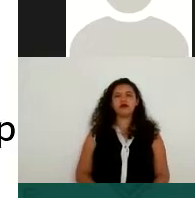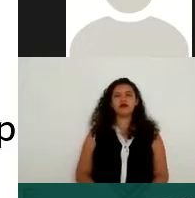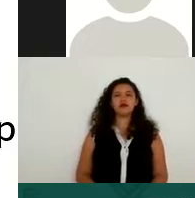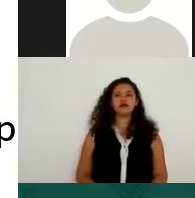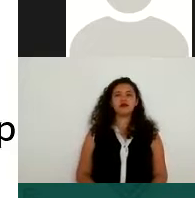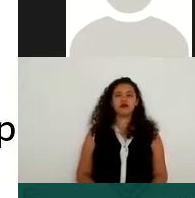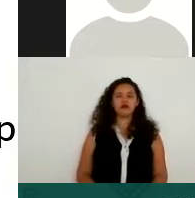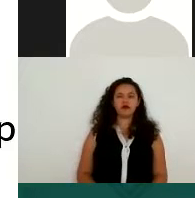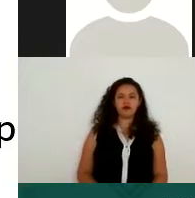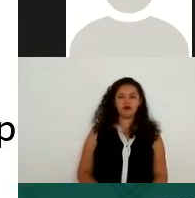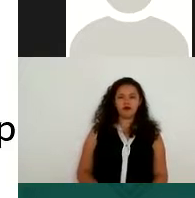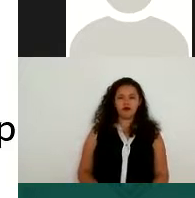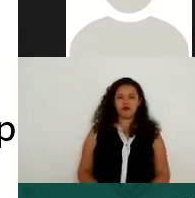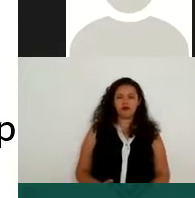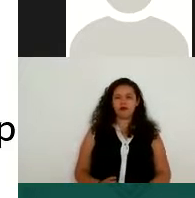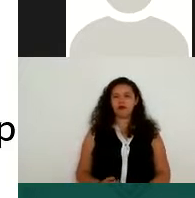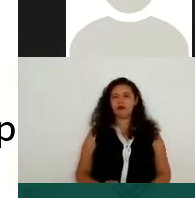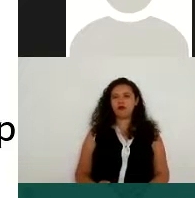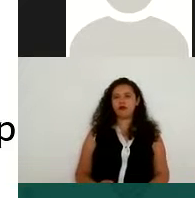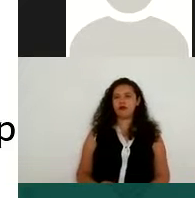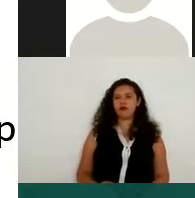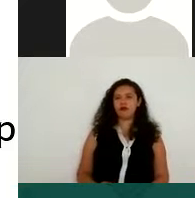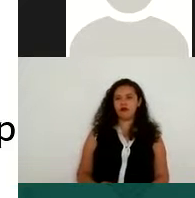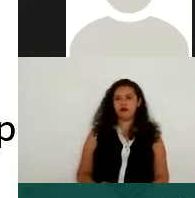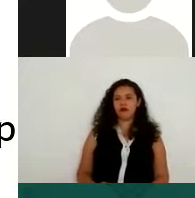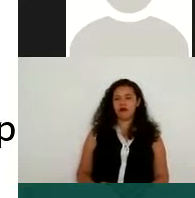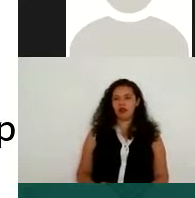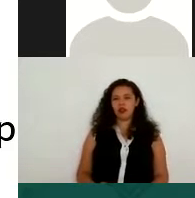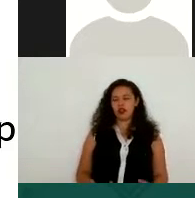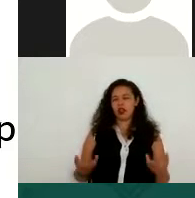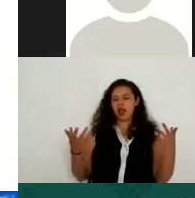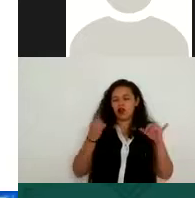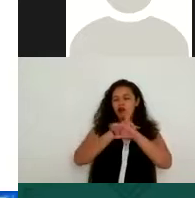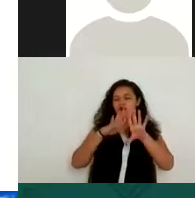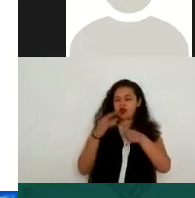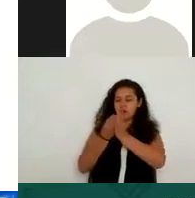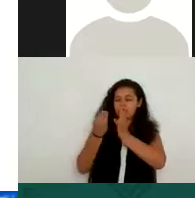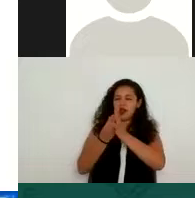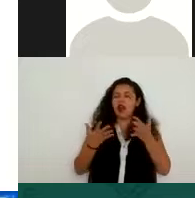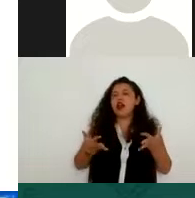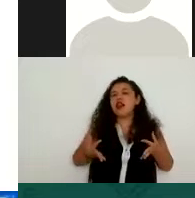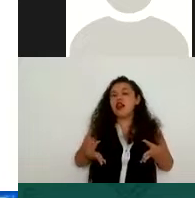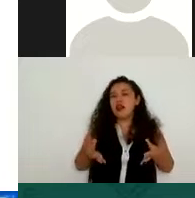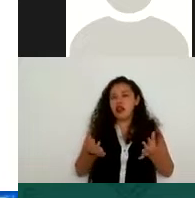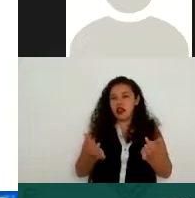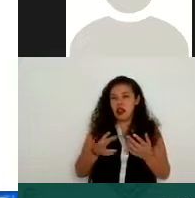Muy bien. Por lo que hace a los datos personales sensibles, veamos este tema muy interesante.